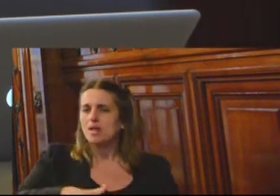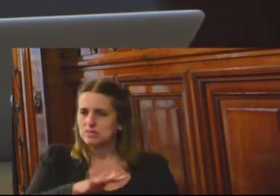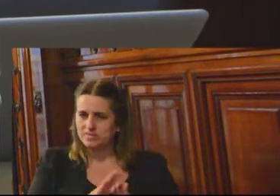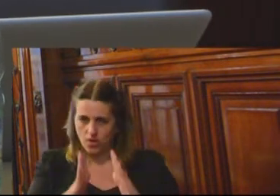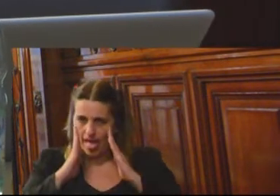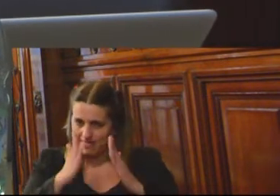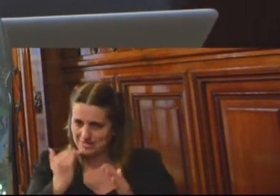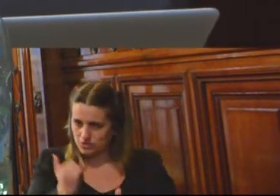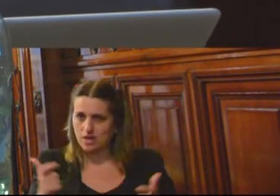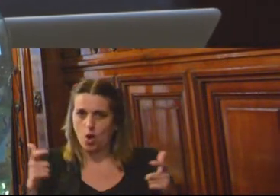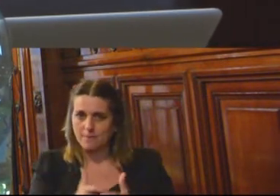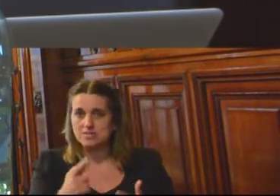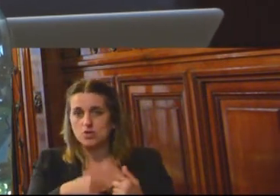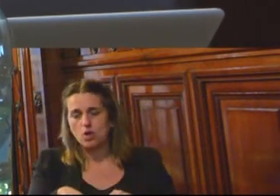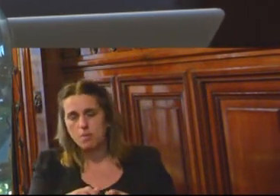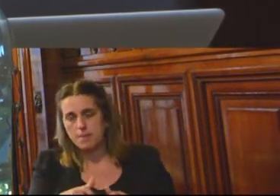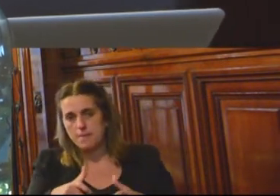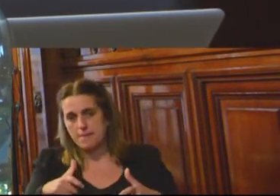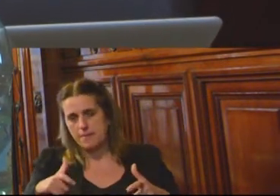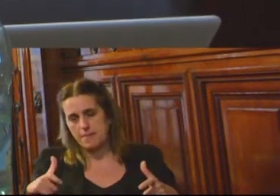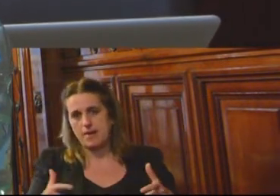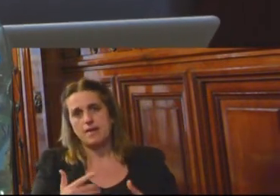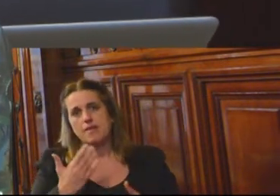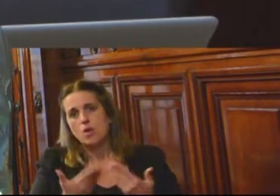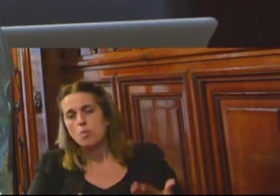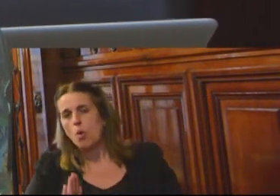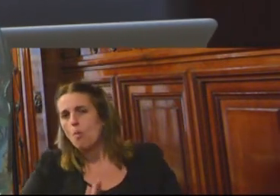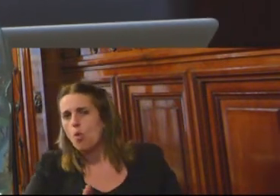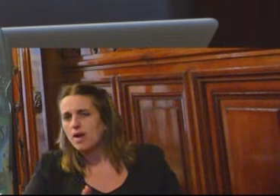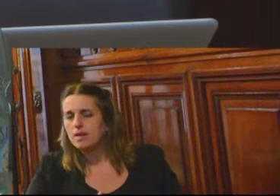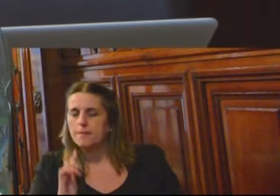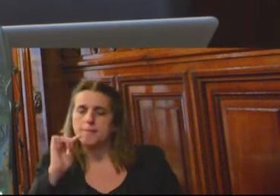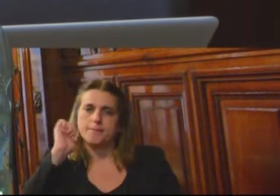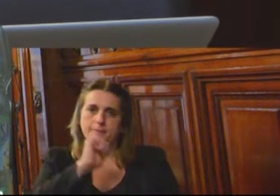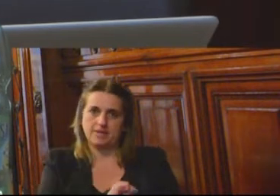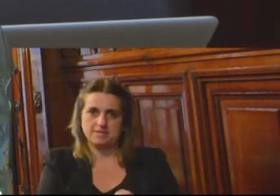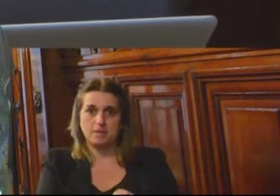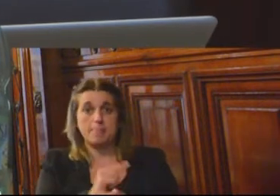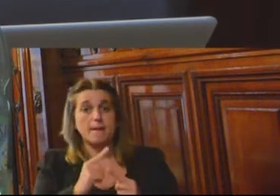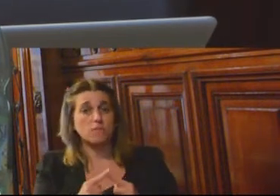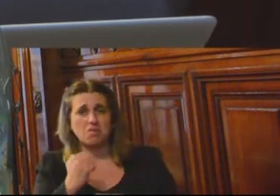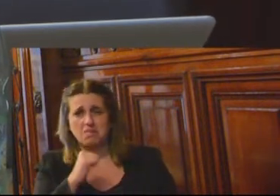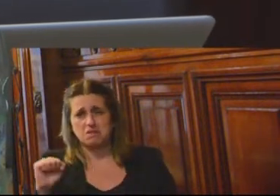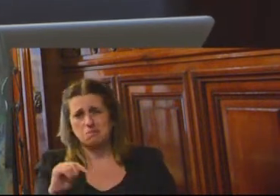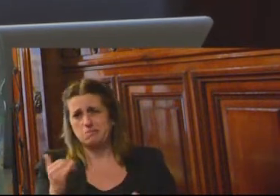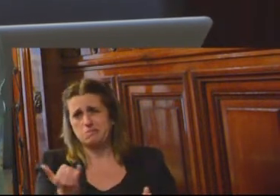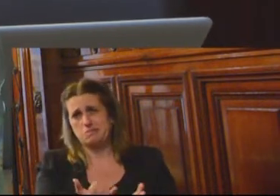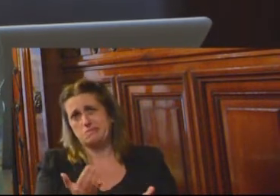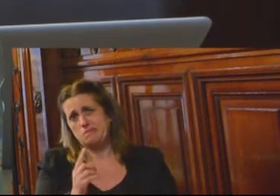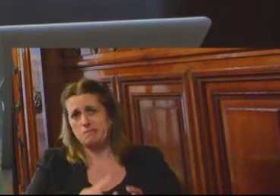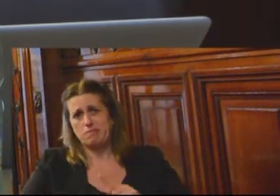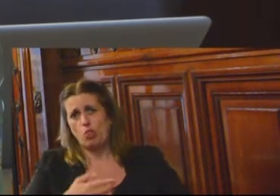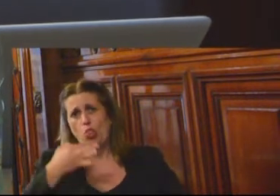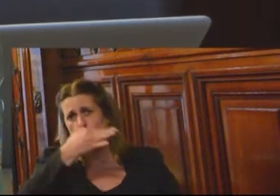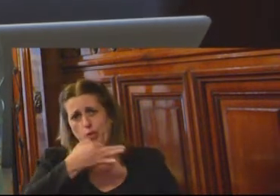de la Comisión y es el crecimiento exponencial del número de mujeres privadas de la libertad por delitos menores relacionados con drogas. Esta